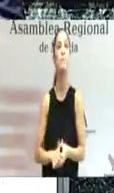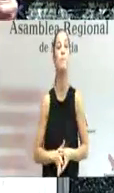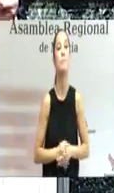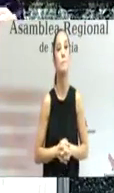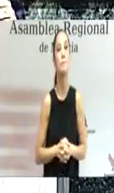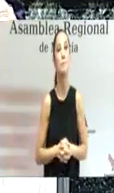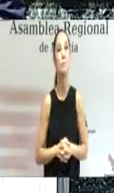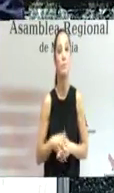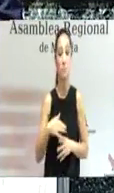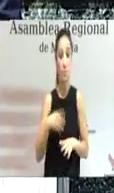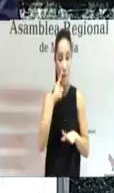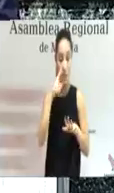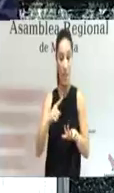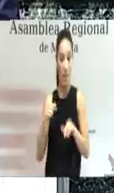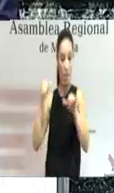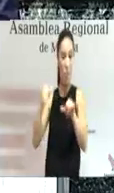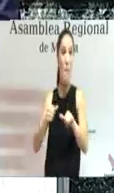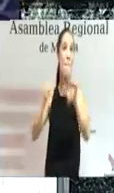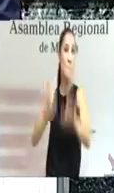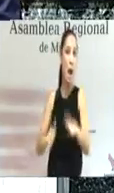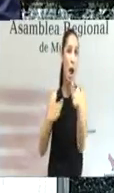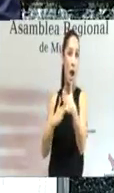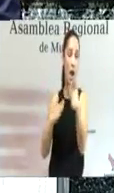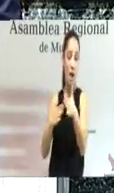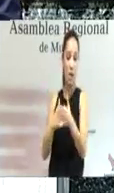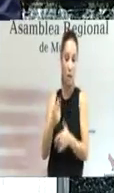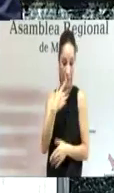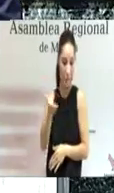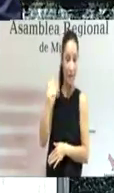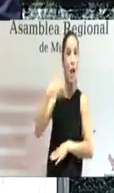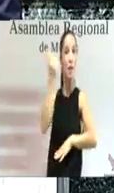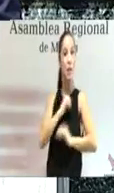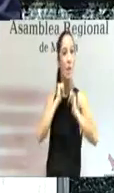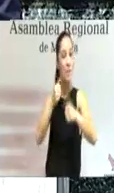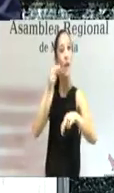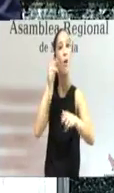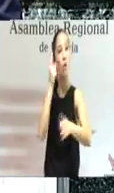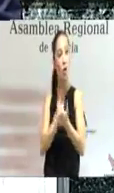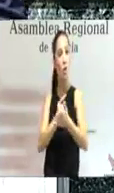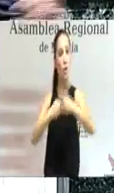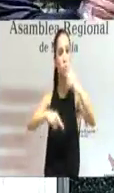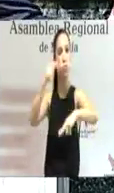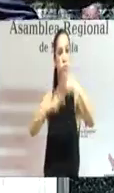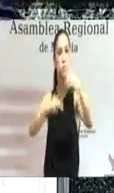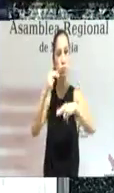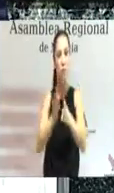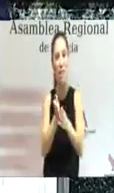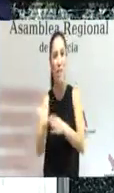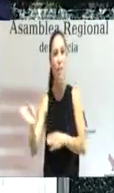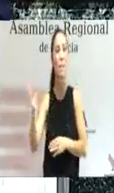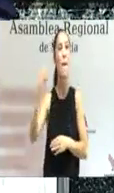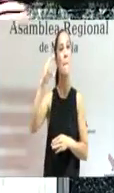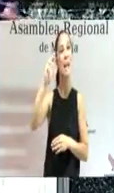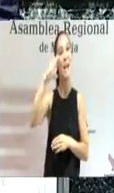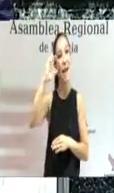y tras seis años paralizadas se retomaban en diciembre las obras para culminar la variante de Camarilla con un acuerdo que también ustedes